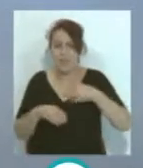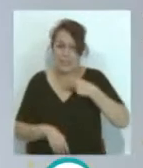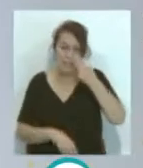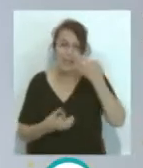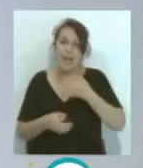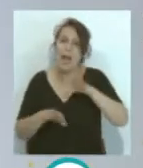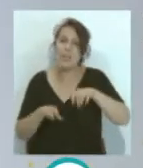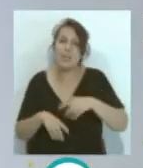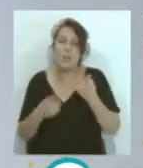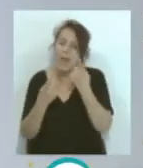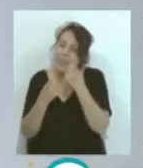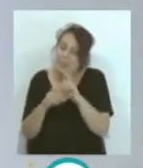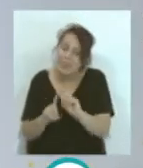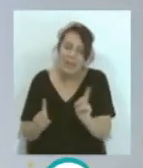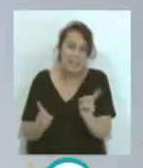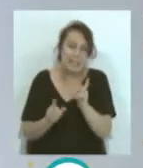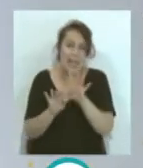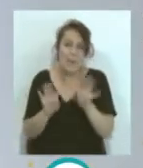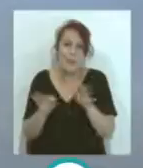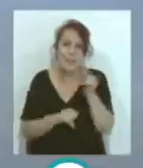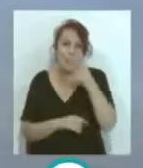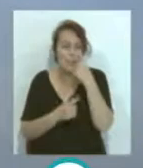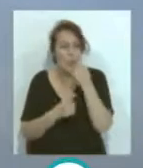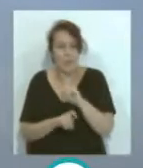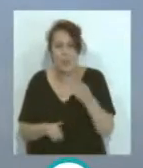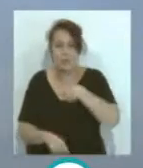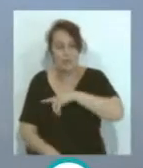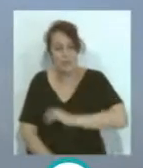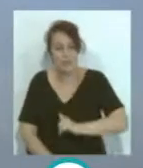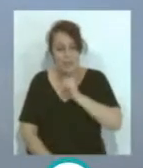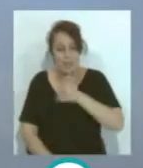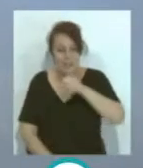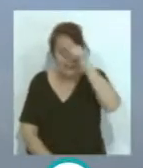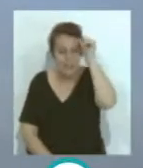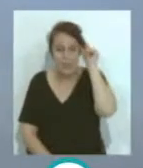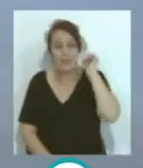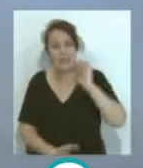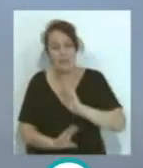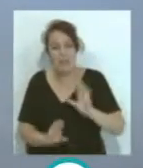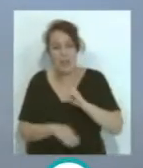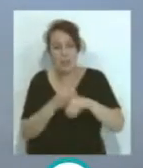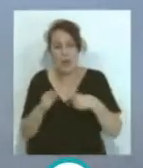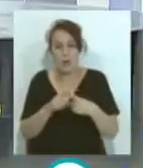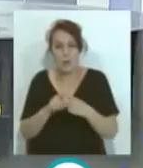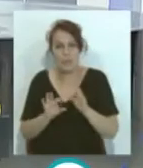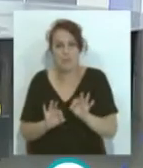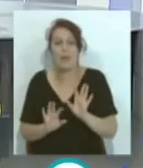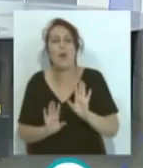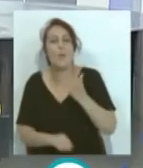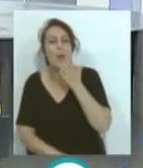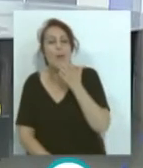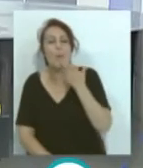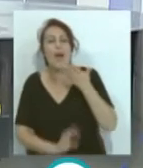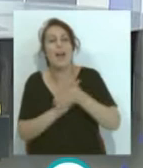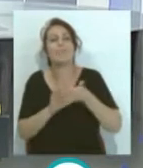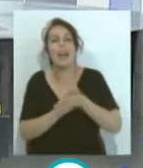...ya no hace falta... ...no hace falta... que nos piten penalti... ...ya que no tenemos suficiente... ...con Álvaro Cervera... ...eh... ...haciendo las cosas... ...eh... ...pero a ver... ...por ejemplo lo que estamos